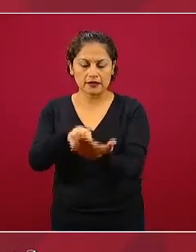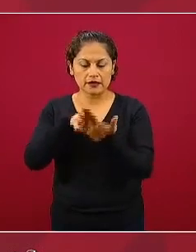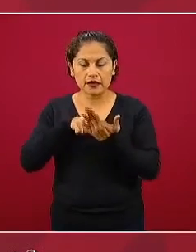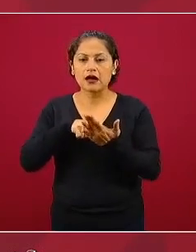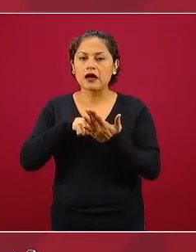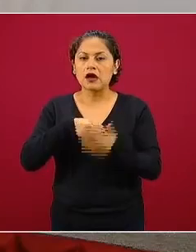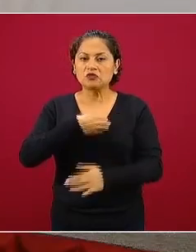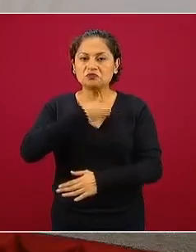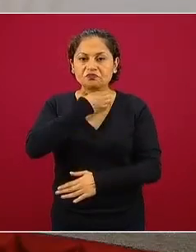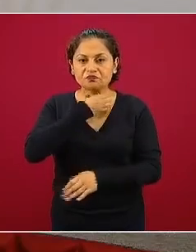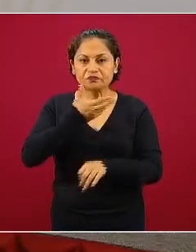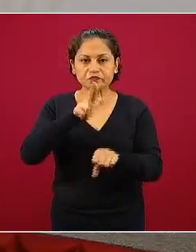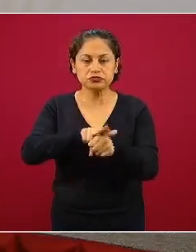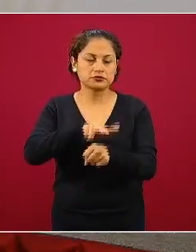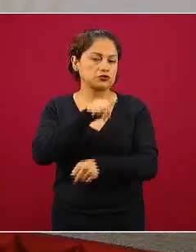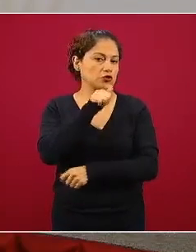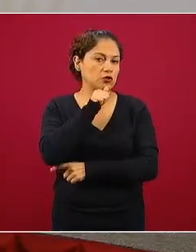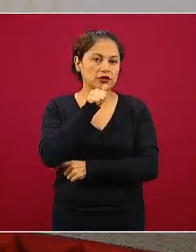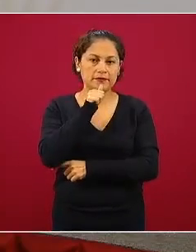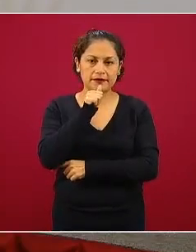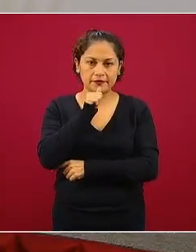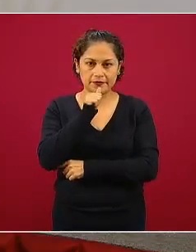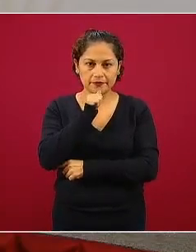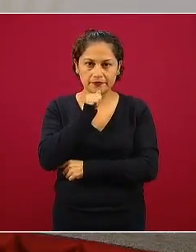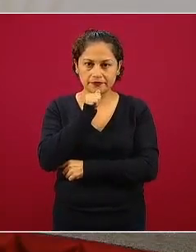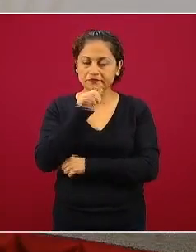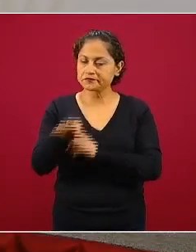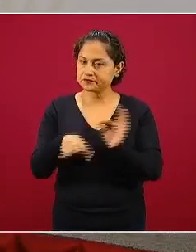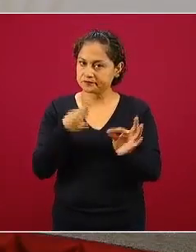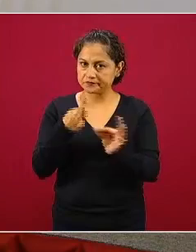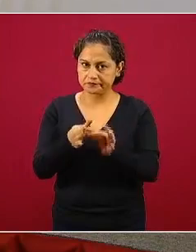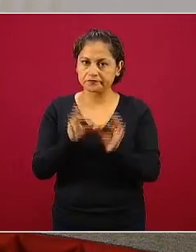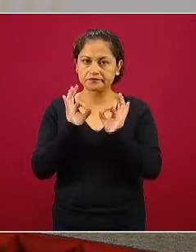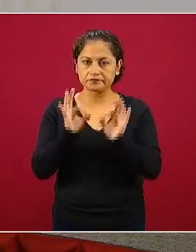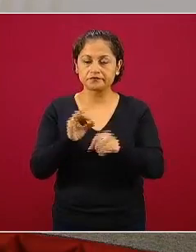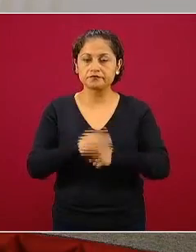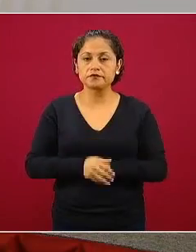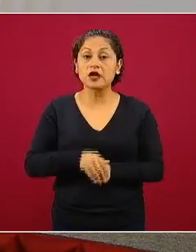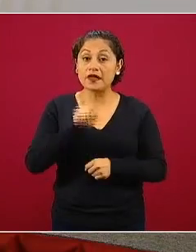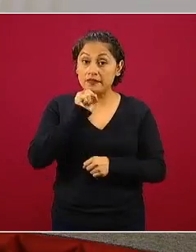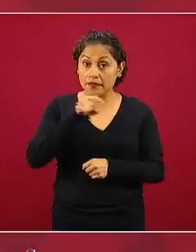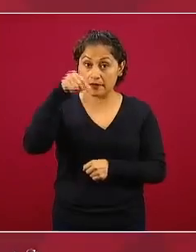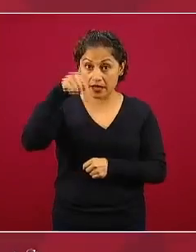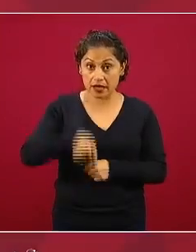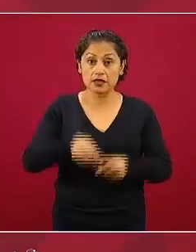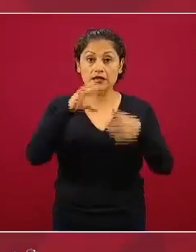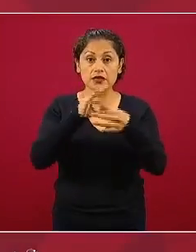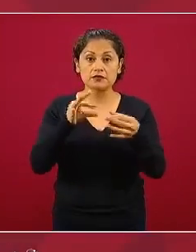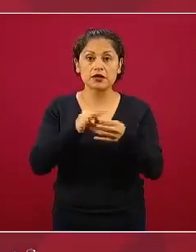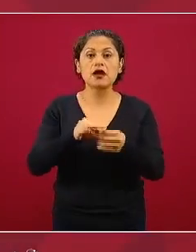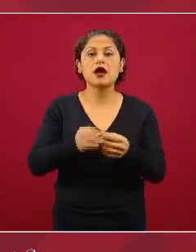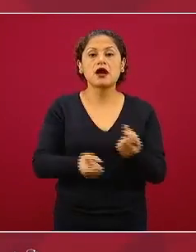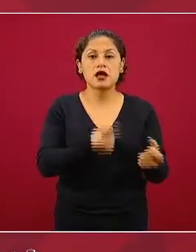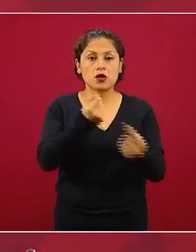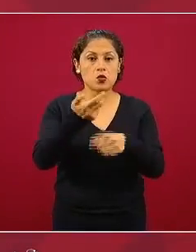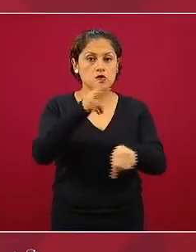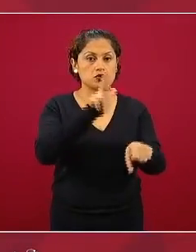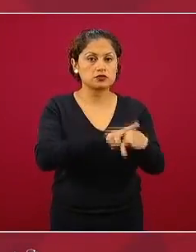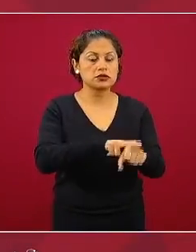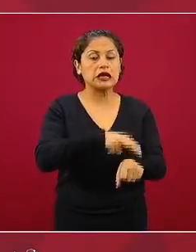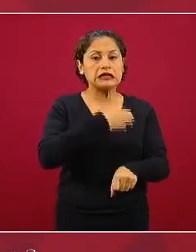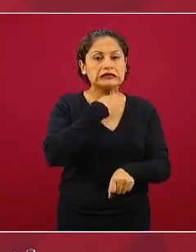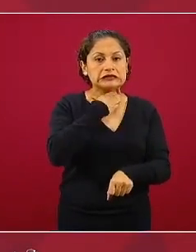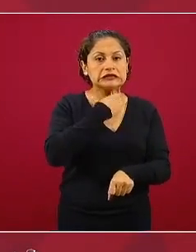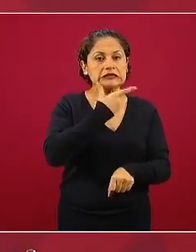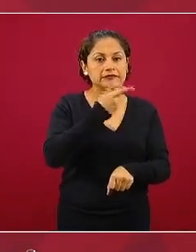saturación del conjunto de las unidades de salud desde luego como también hemos comentado en algunas se saturan pero existen en respaldo